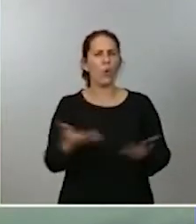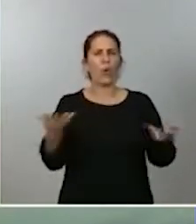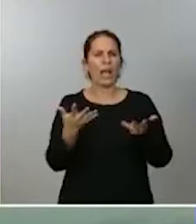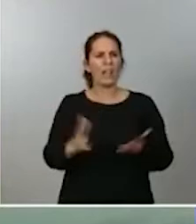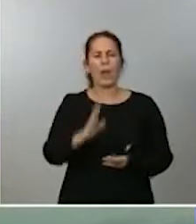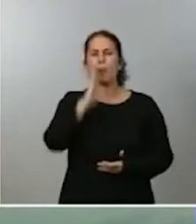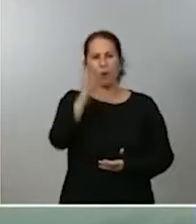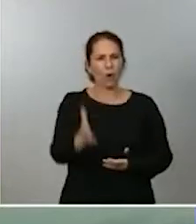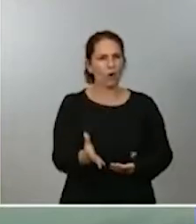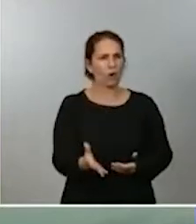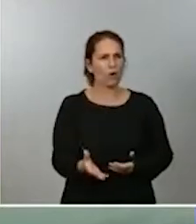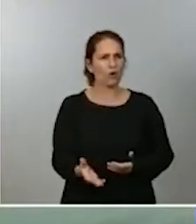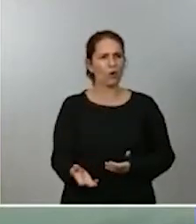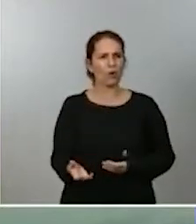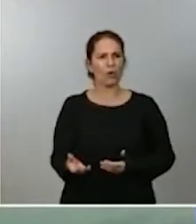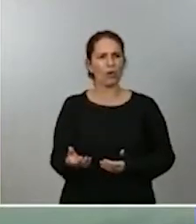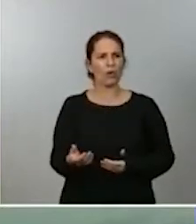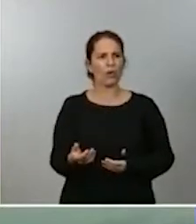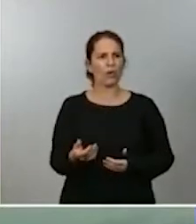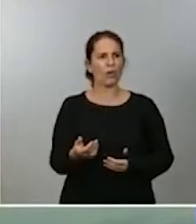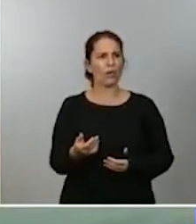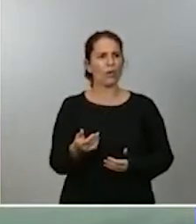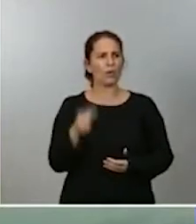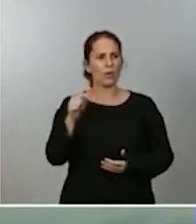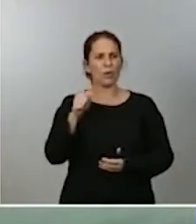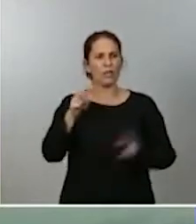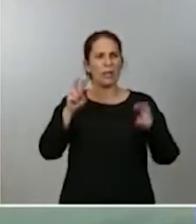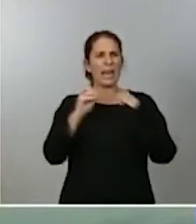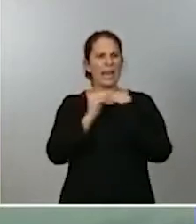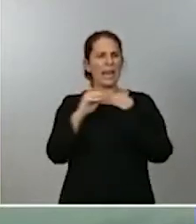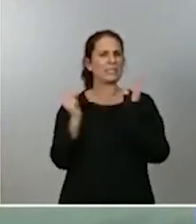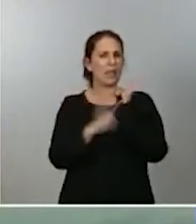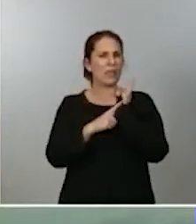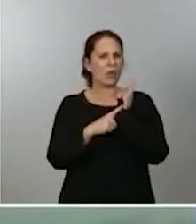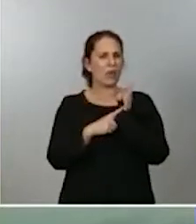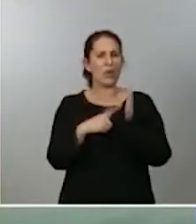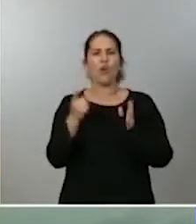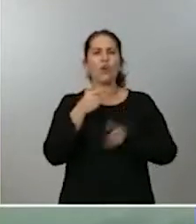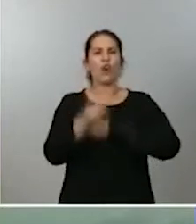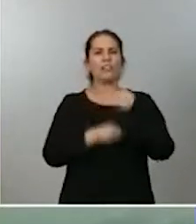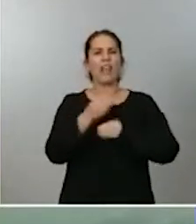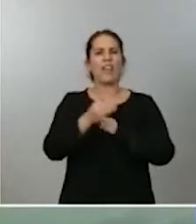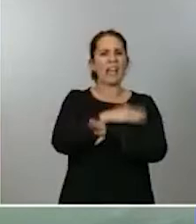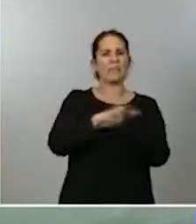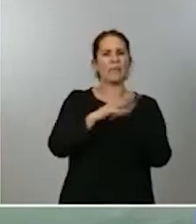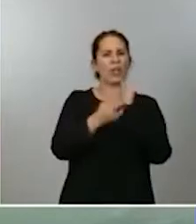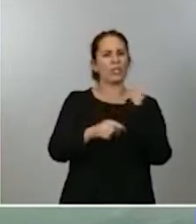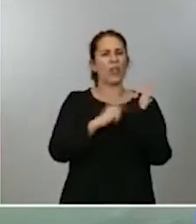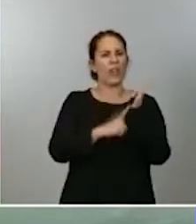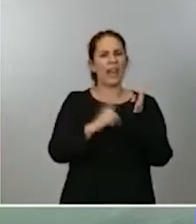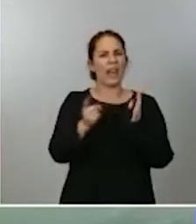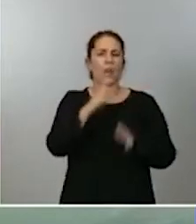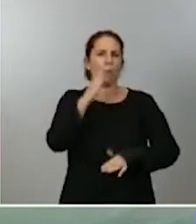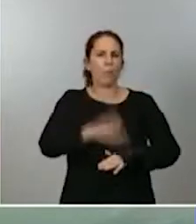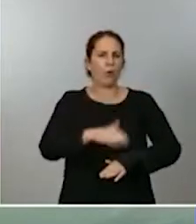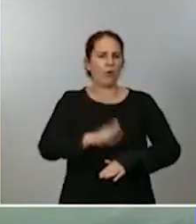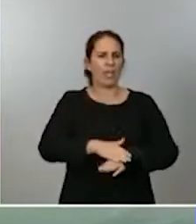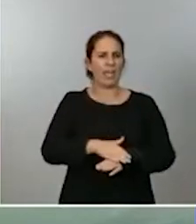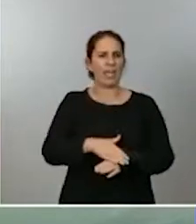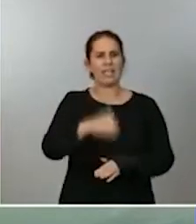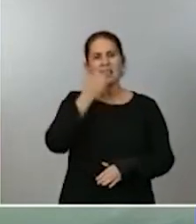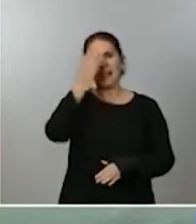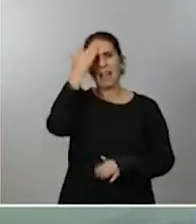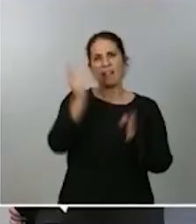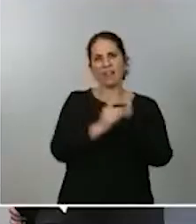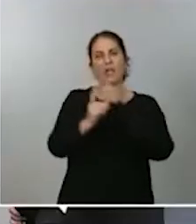legislar esto? ¿Por qué no se lleva por vía de anteproyecto de ley? ¿Y si, todo caso, el real decreto luego se tramitará como